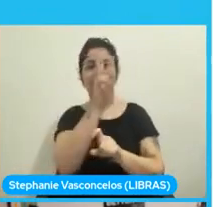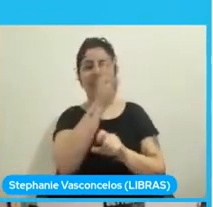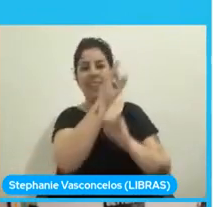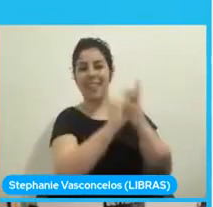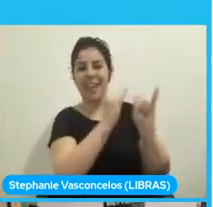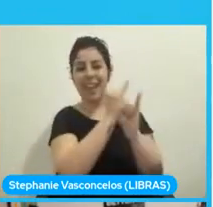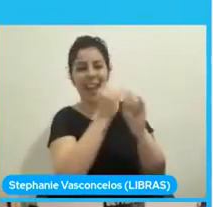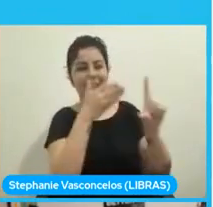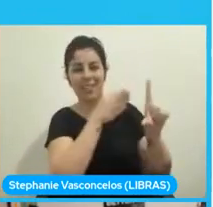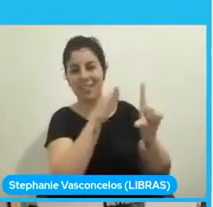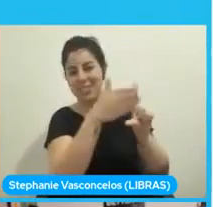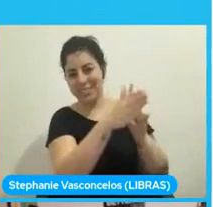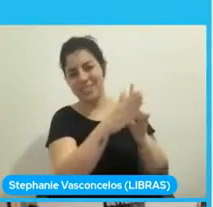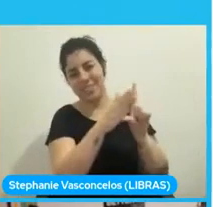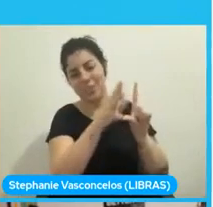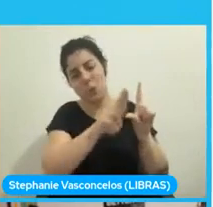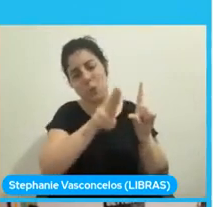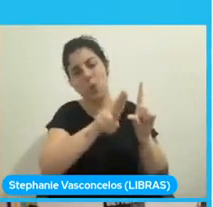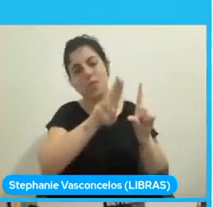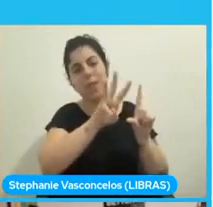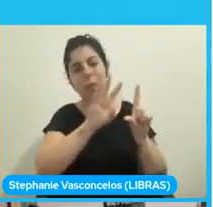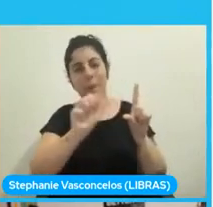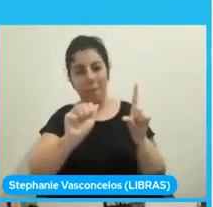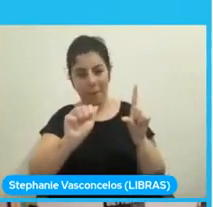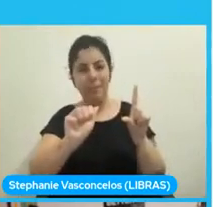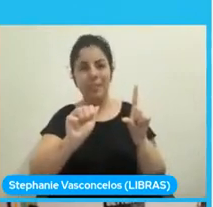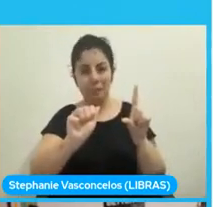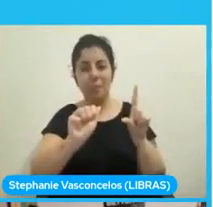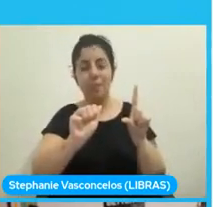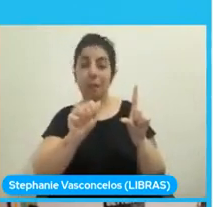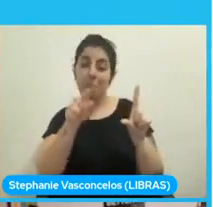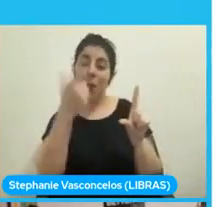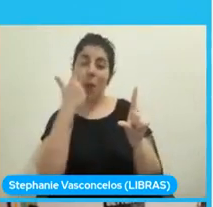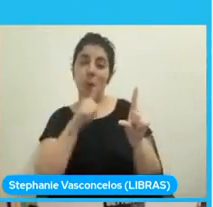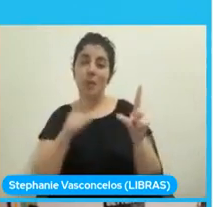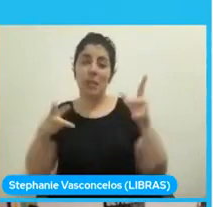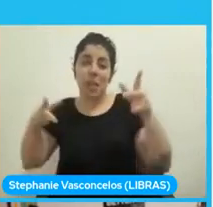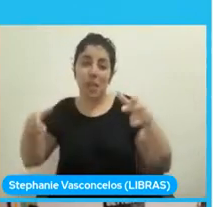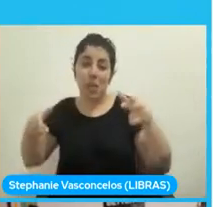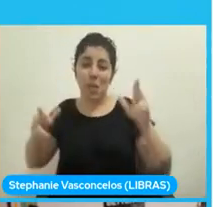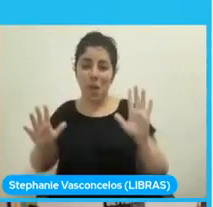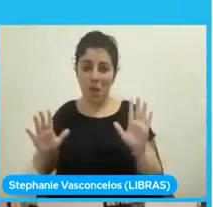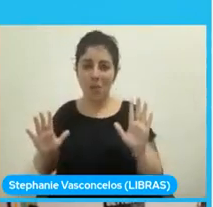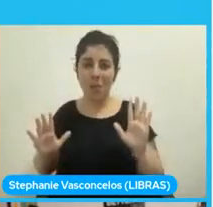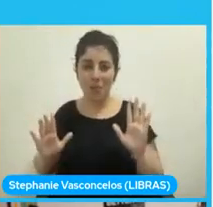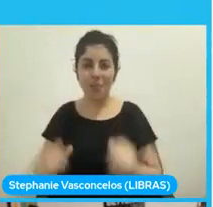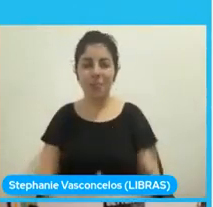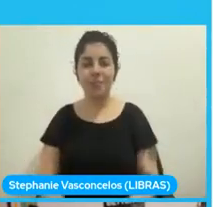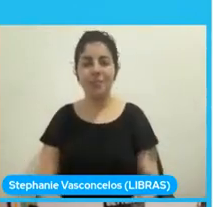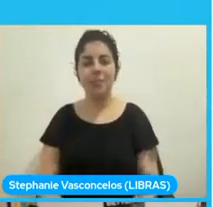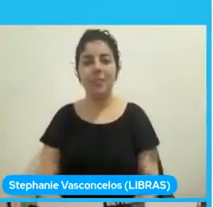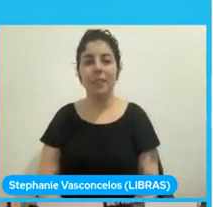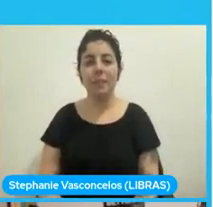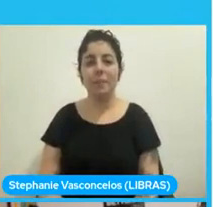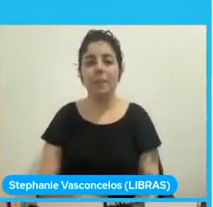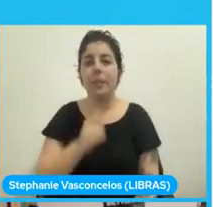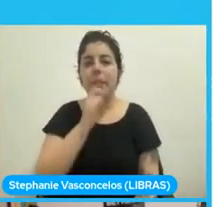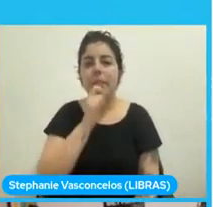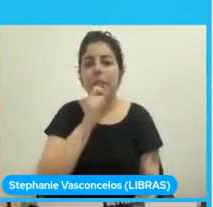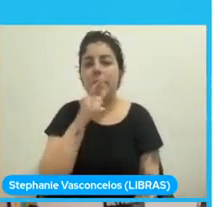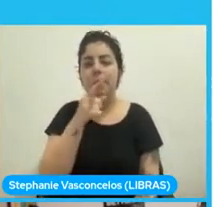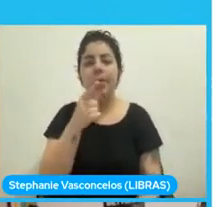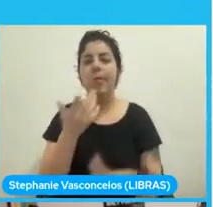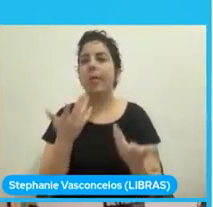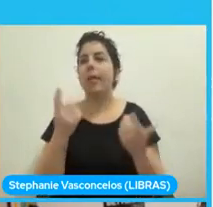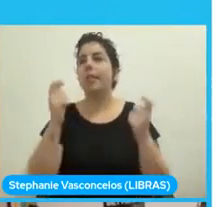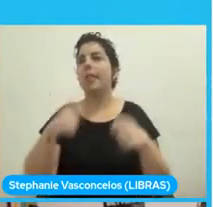logramos hacer esto que estamos viendo. De igual forma, como se pudo reutilizar aquí cualquier programa